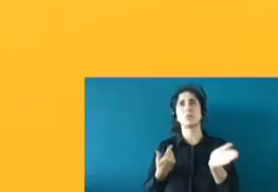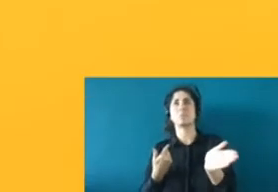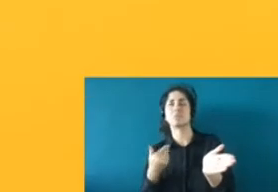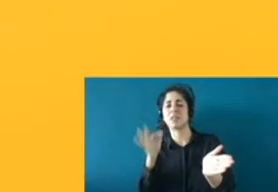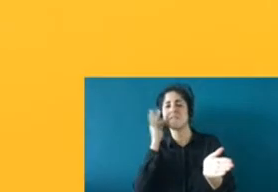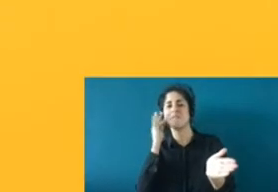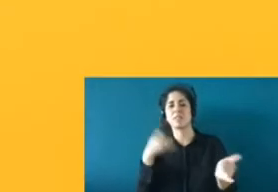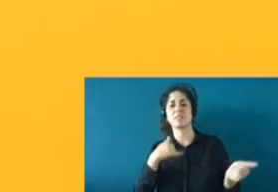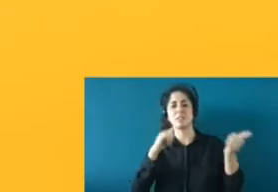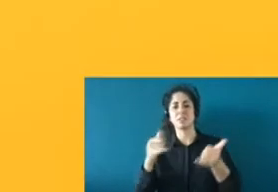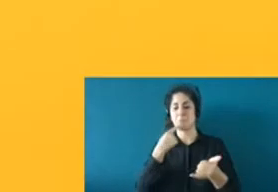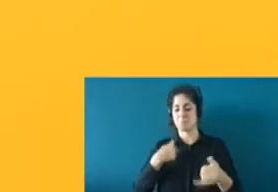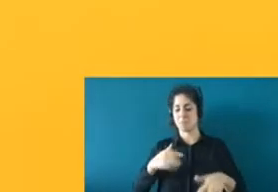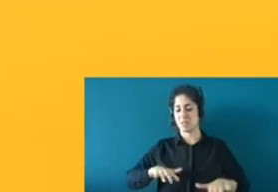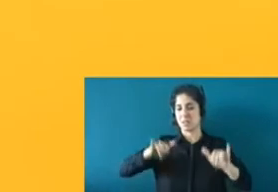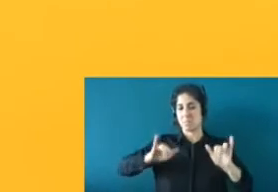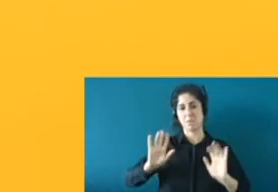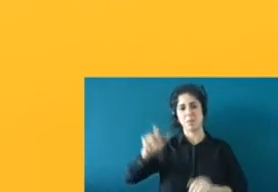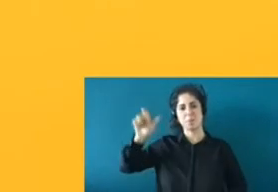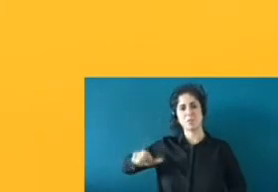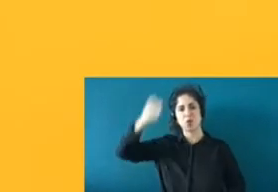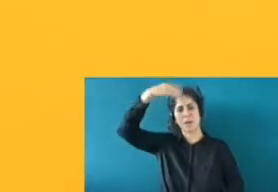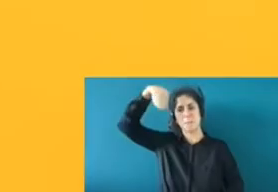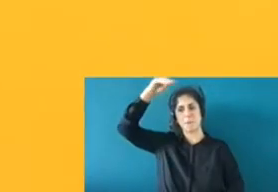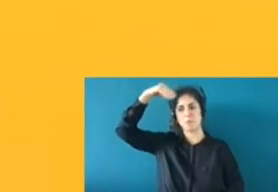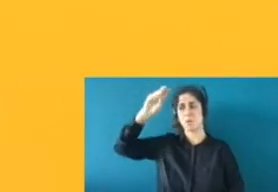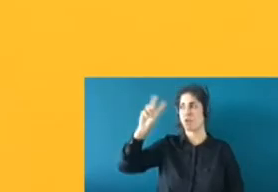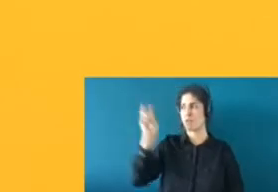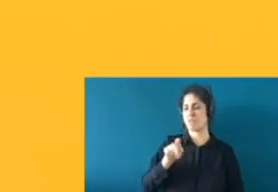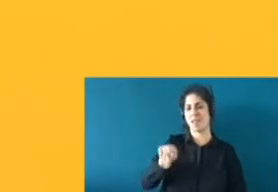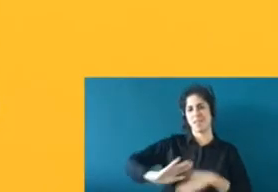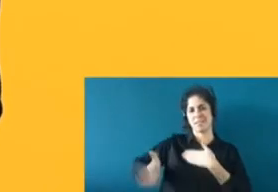una persona que viene de Marruecos, pues, cambia un poco la cosa, ¿no?